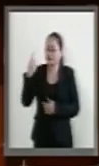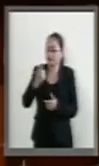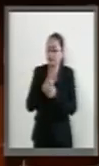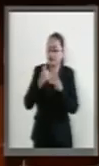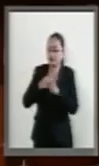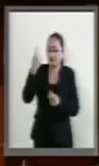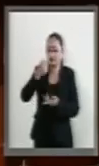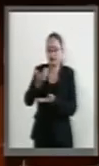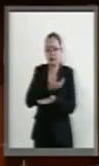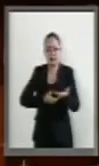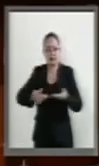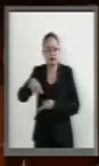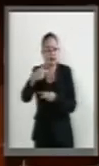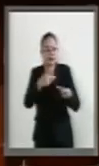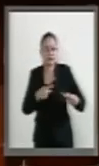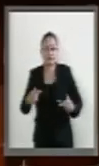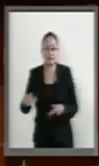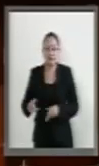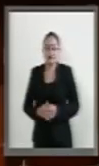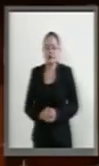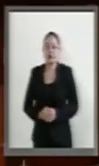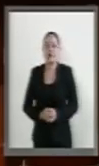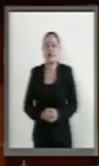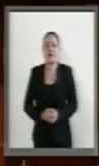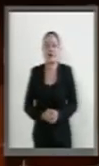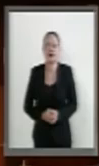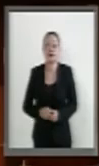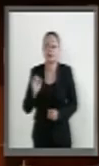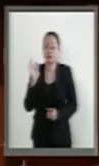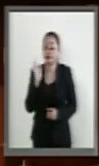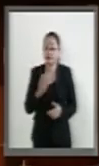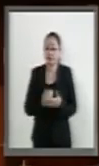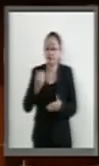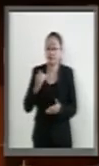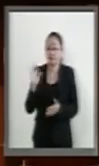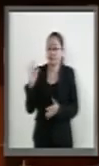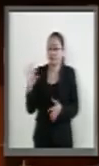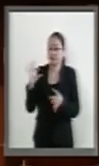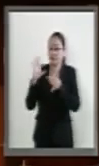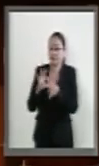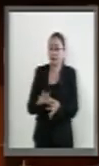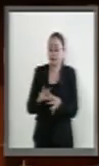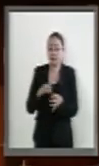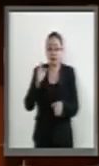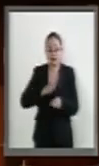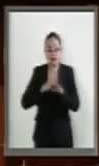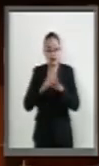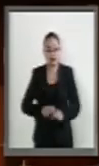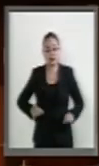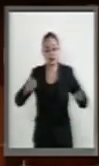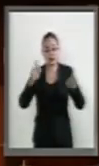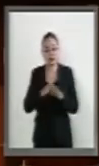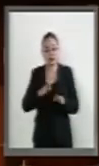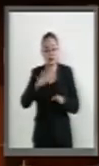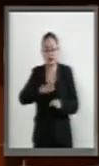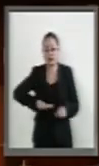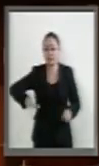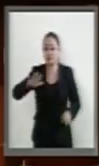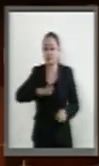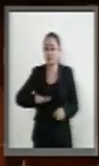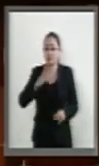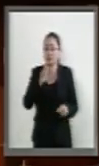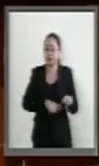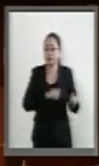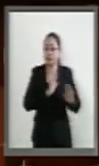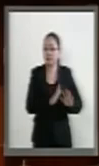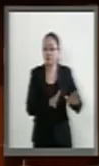comerciales, de haber constituido el mercado bursátil más grande de la región y eliminado